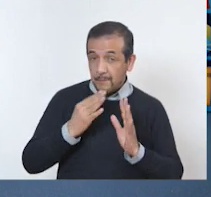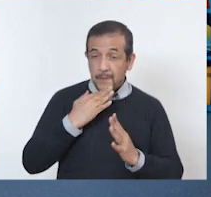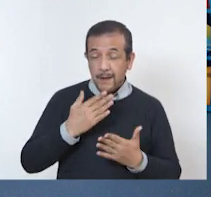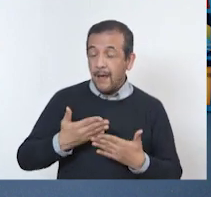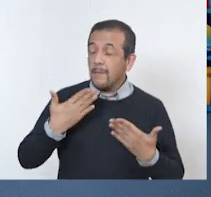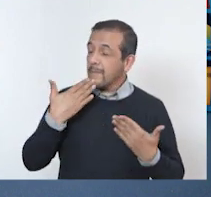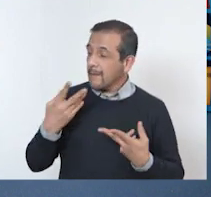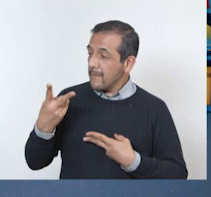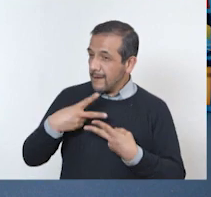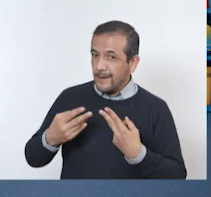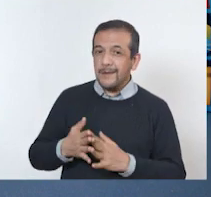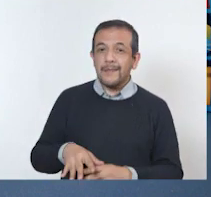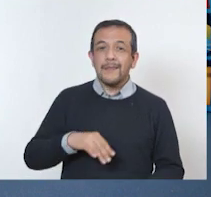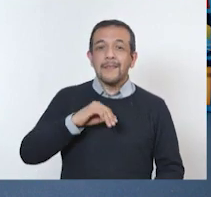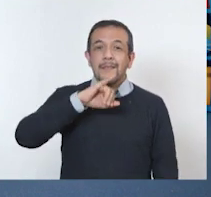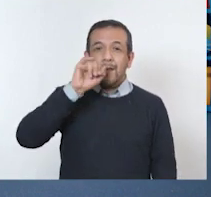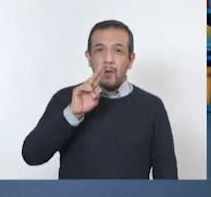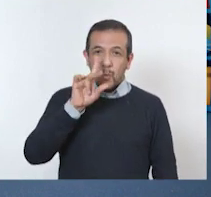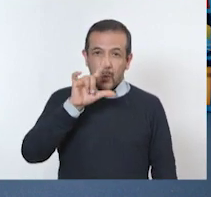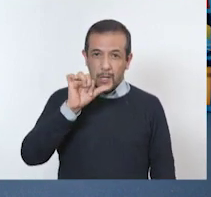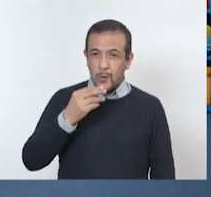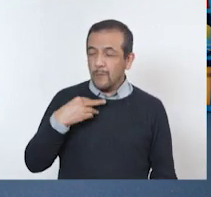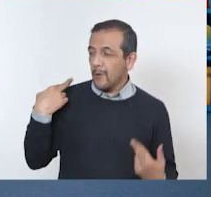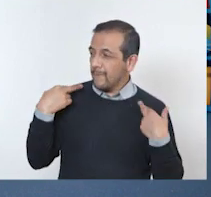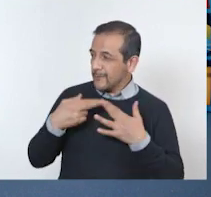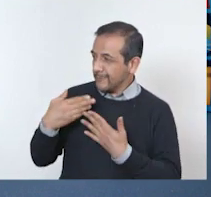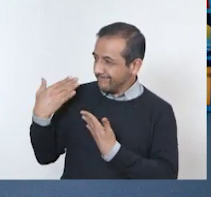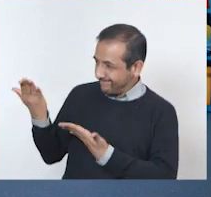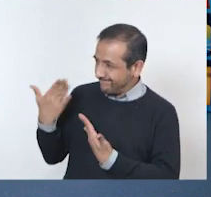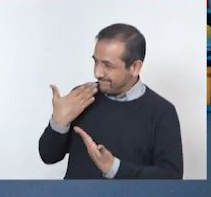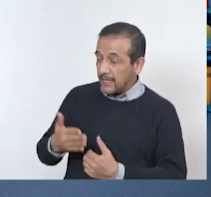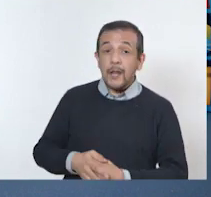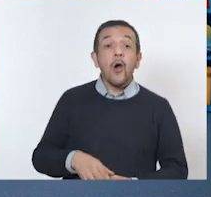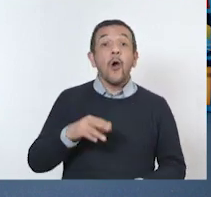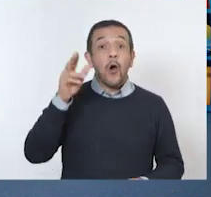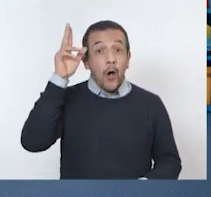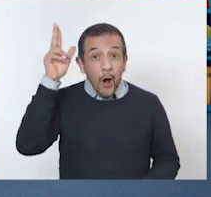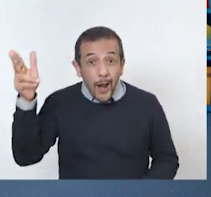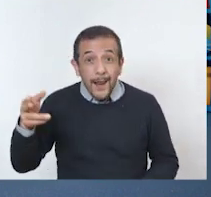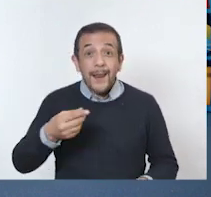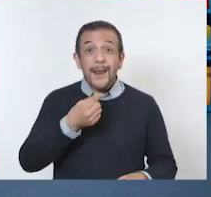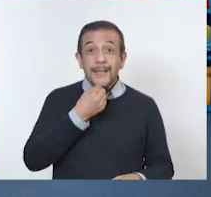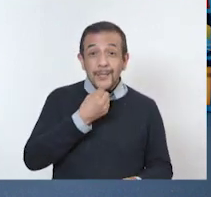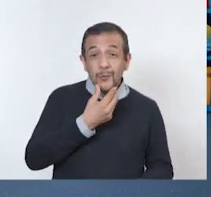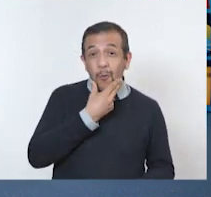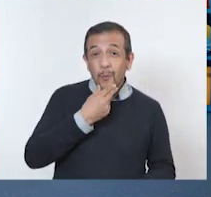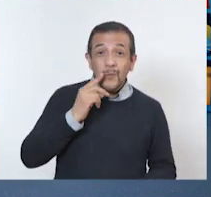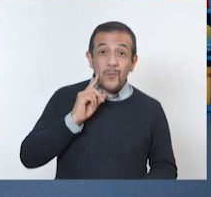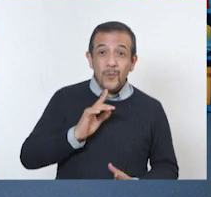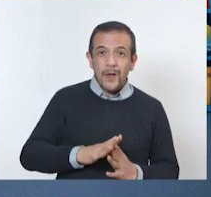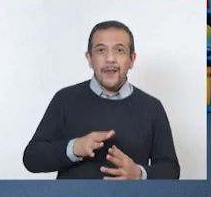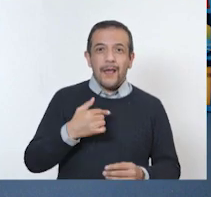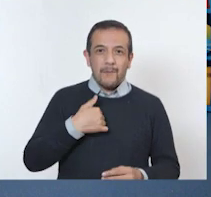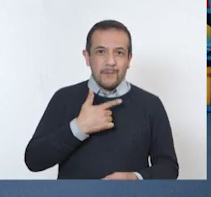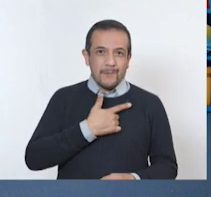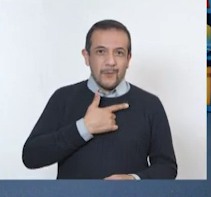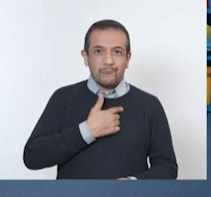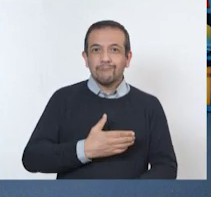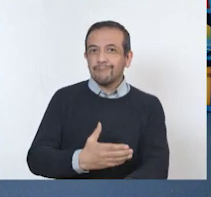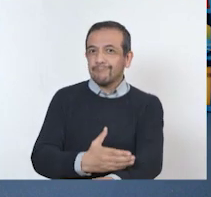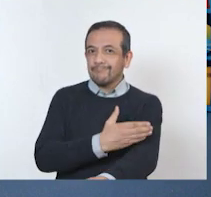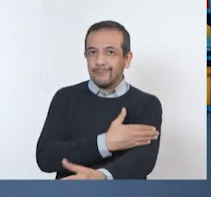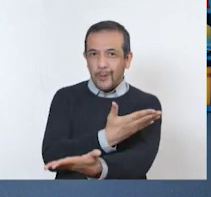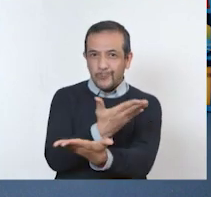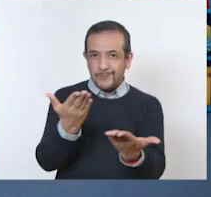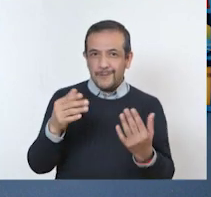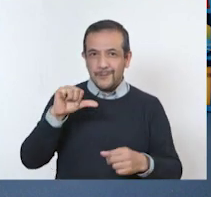al maestro Julio Esteban Canales. ¿Cómo está, maestro? Muy bien. Hola, niñas y niños. Me da mucho gusto acompañarlos el día de